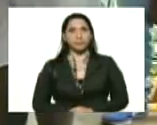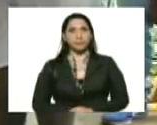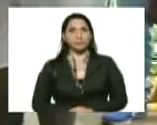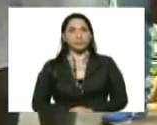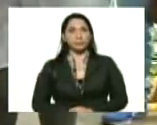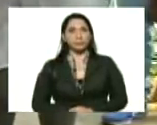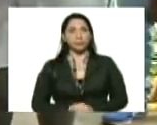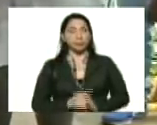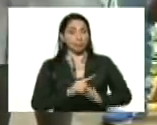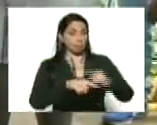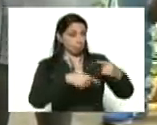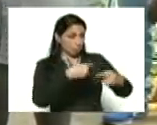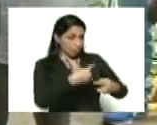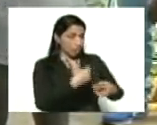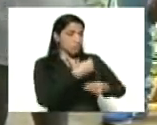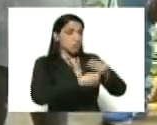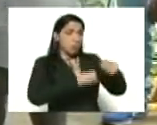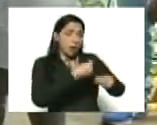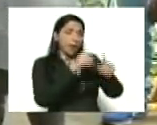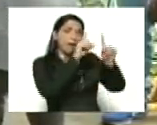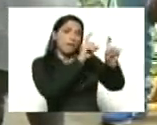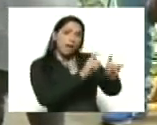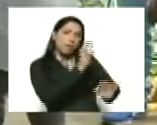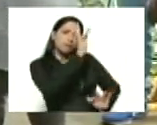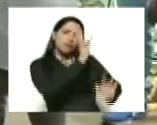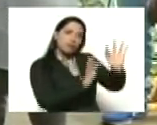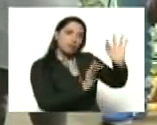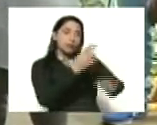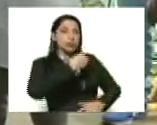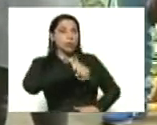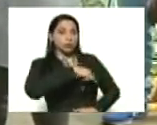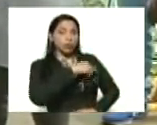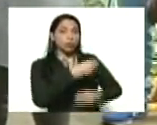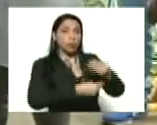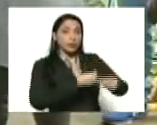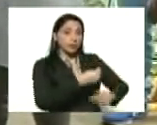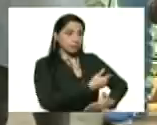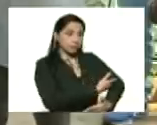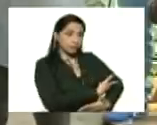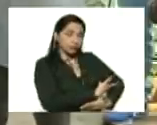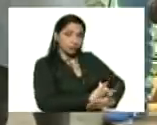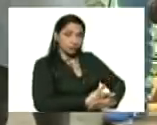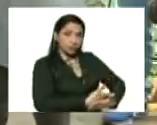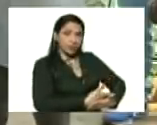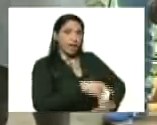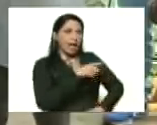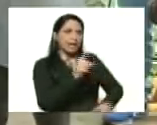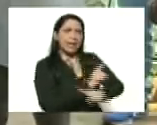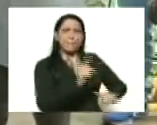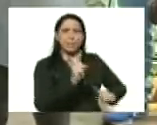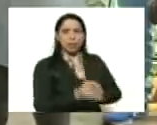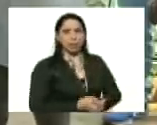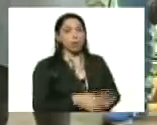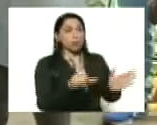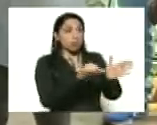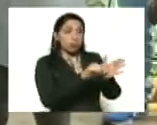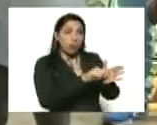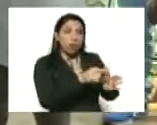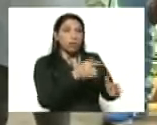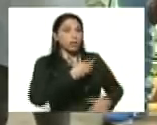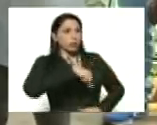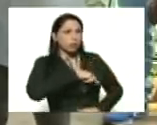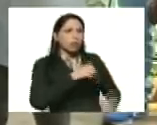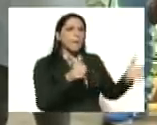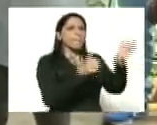luego de haber realizado el examen físico vamos a proceder a la toma de la muestra que hay a la muestra rápida donde ahí vamos a